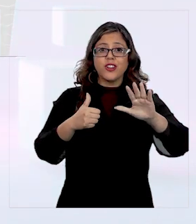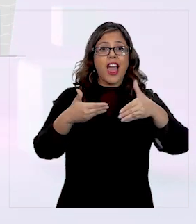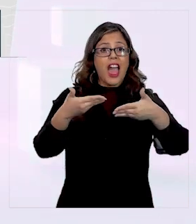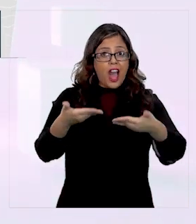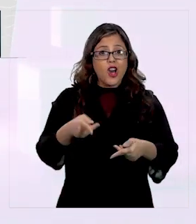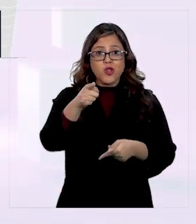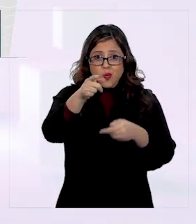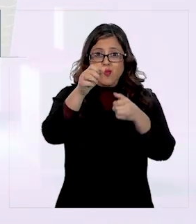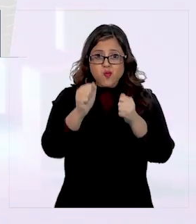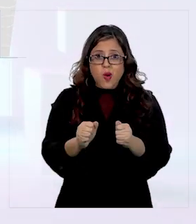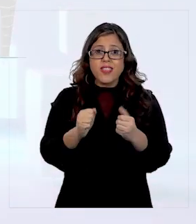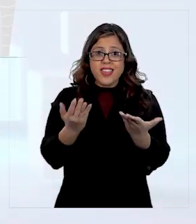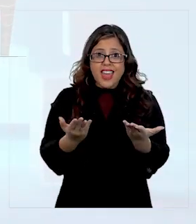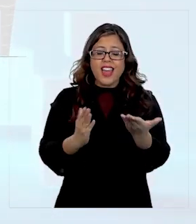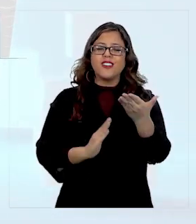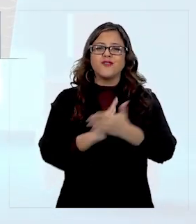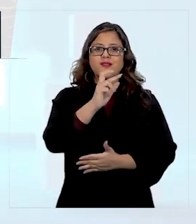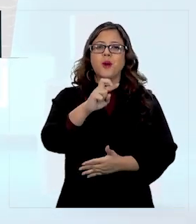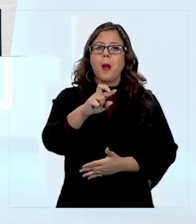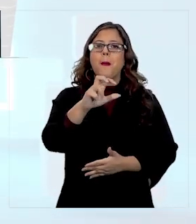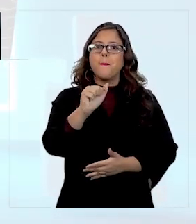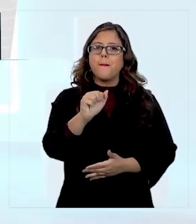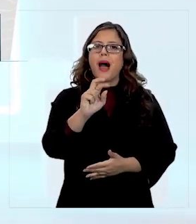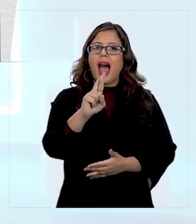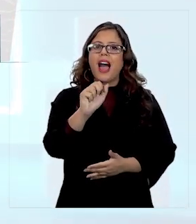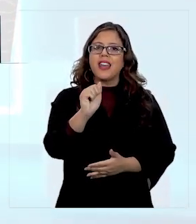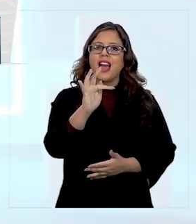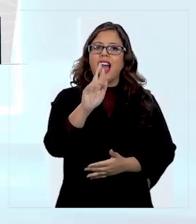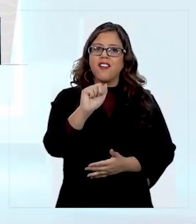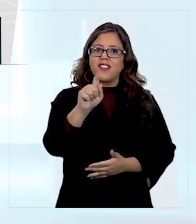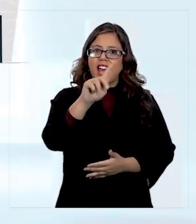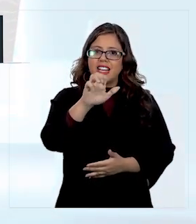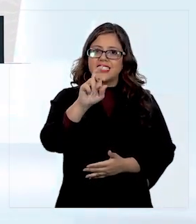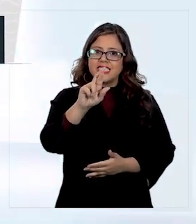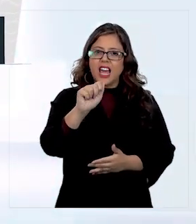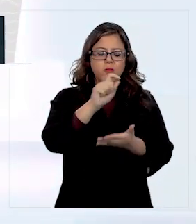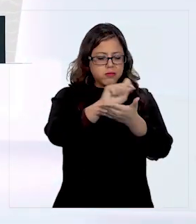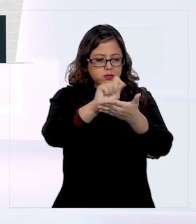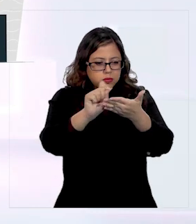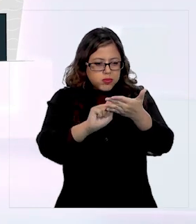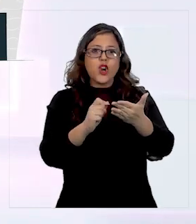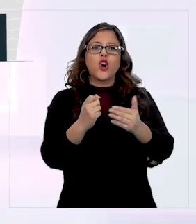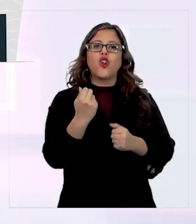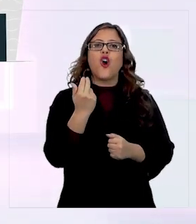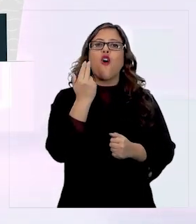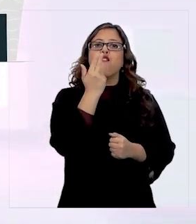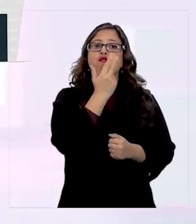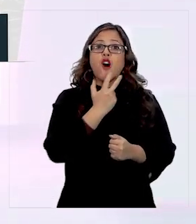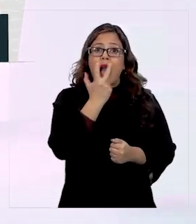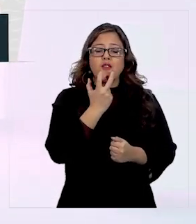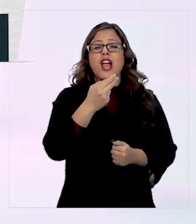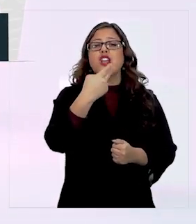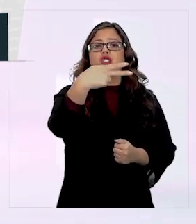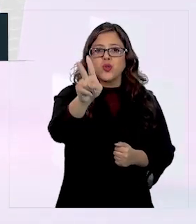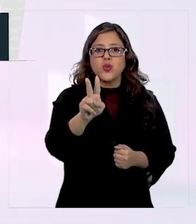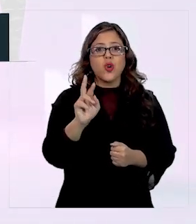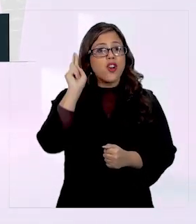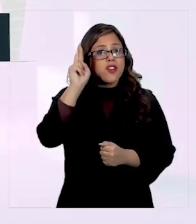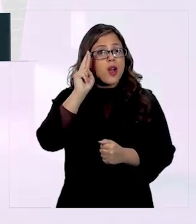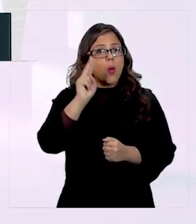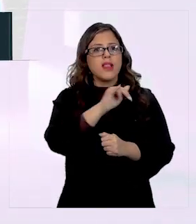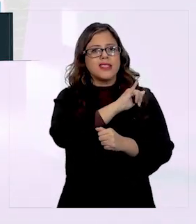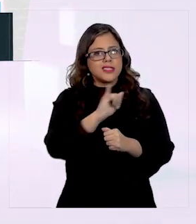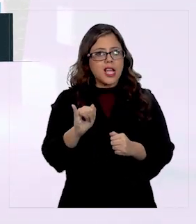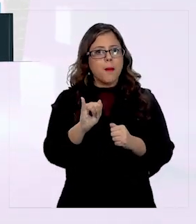Ahora ya puedes comenzar a parafrasear, escribiendo con tu propio vocabulario. Recuerda acreditar al